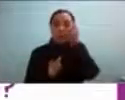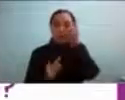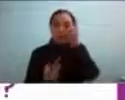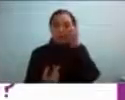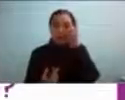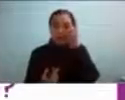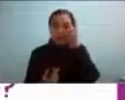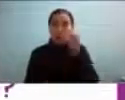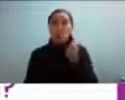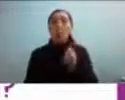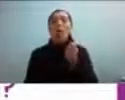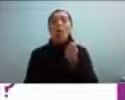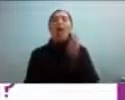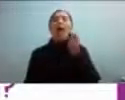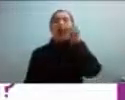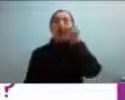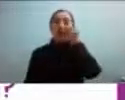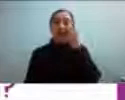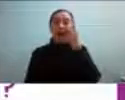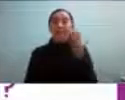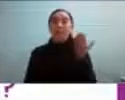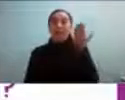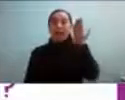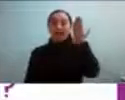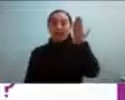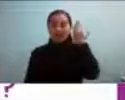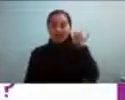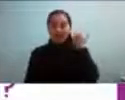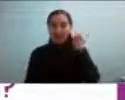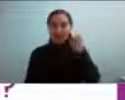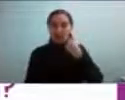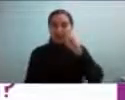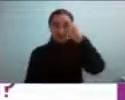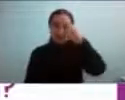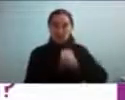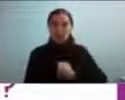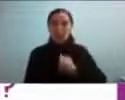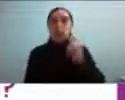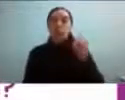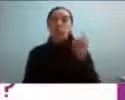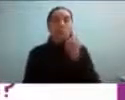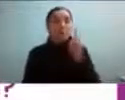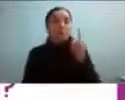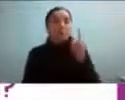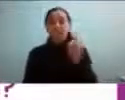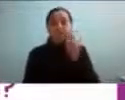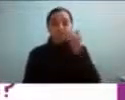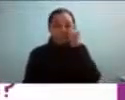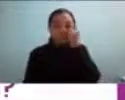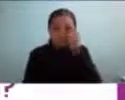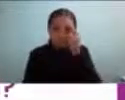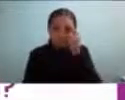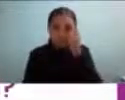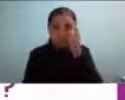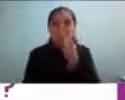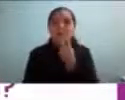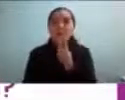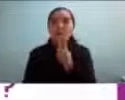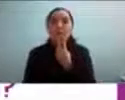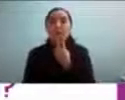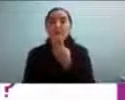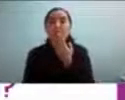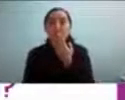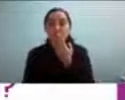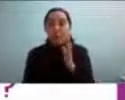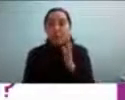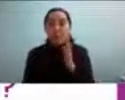y también entender mis particularidades para poder cuidarme y para poder vivir mejor y estar más